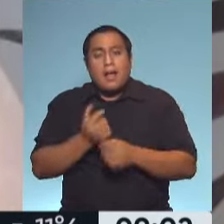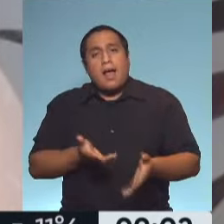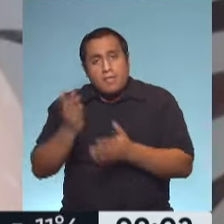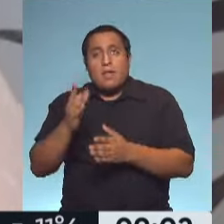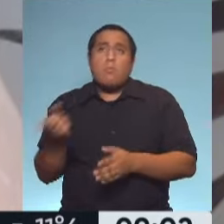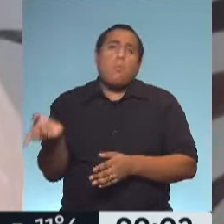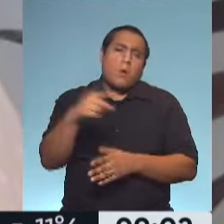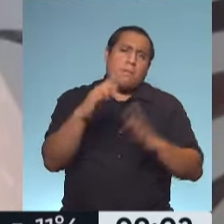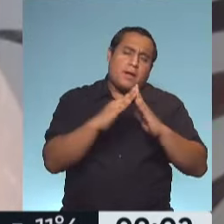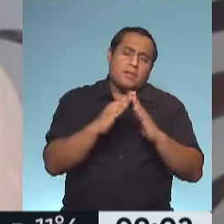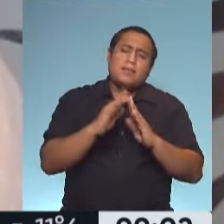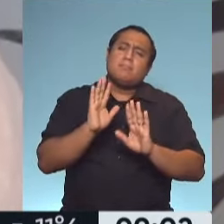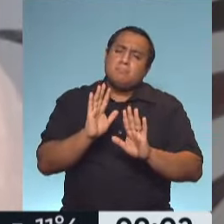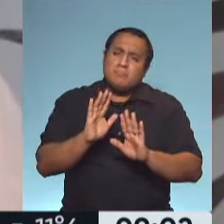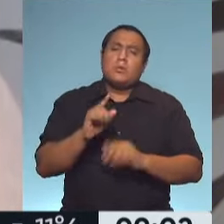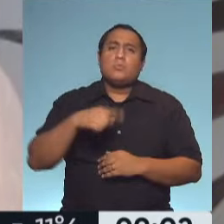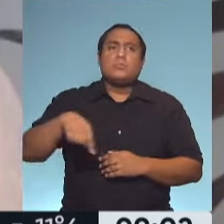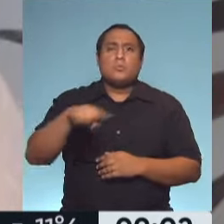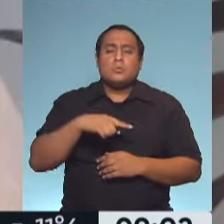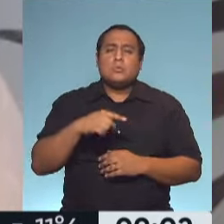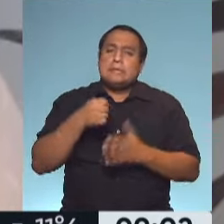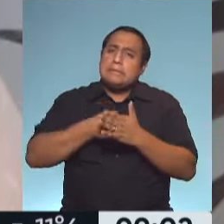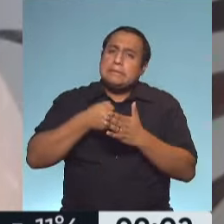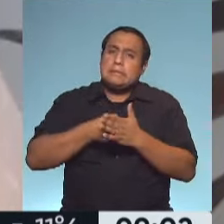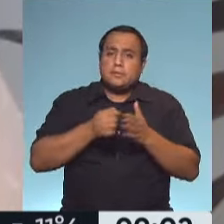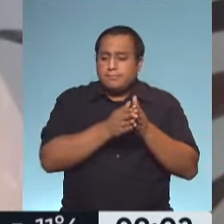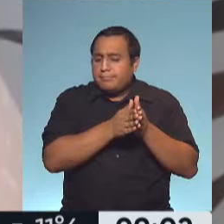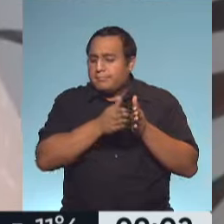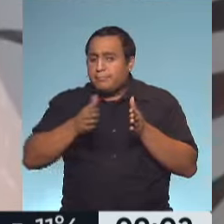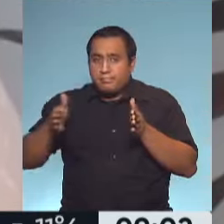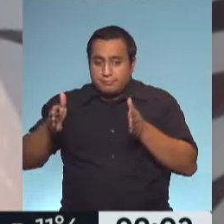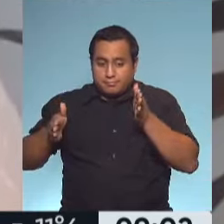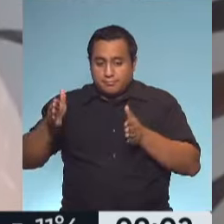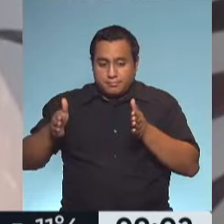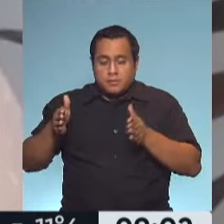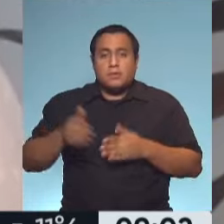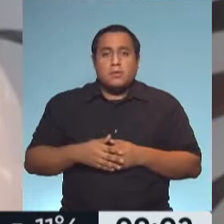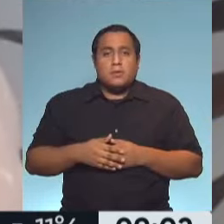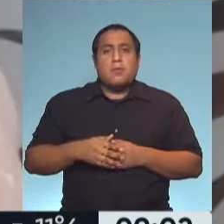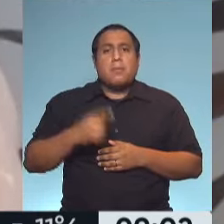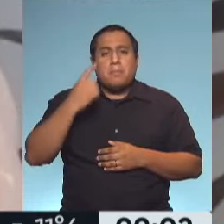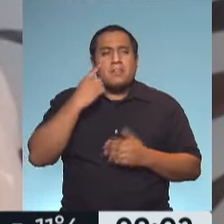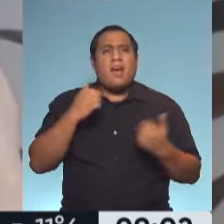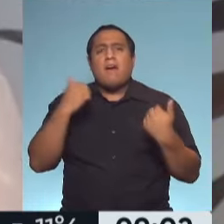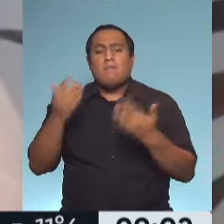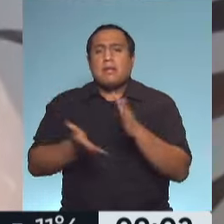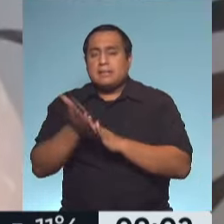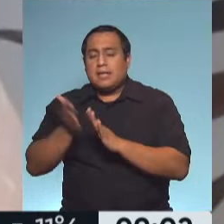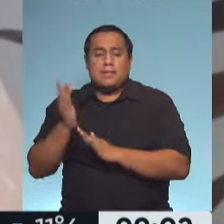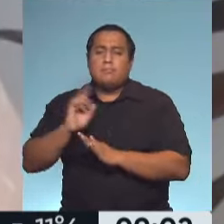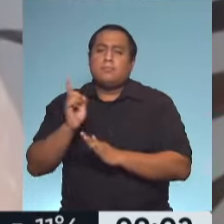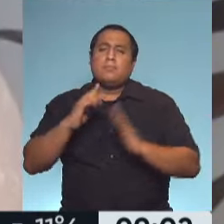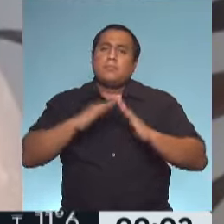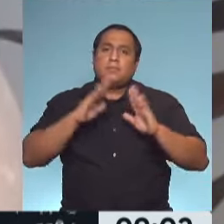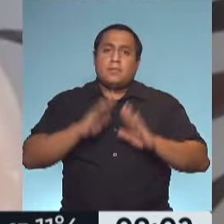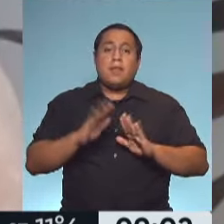volvé a casa, pero tratemos al menos por un periodo de hacer lo menos que se pueda en el exterior de nuestra casa porque es